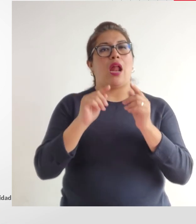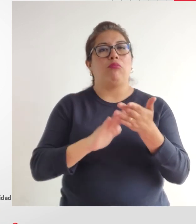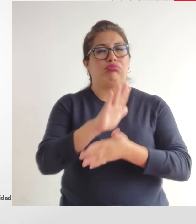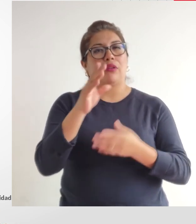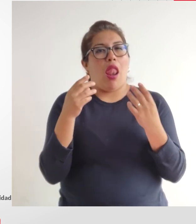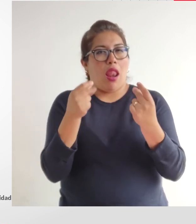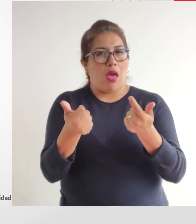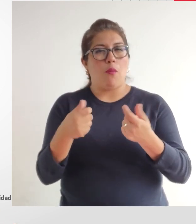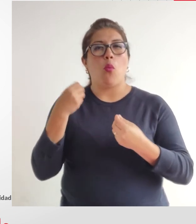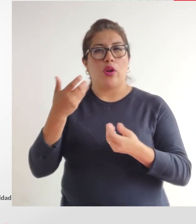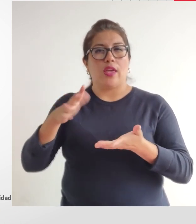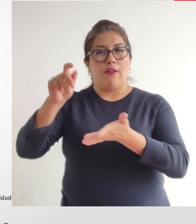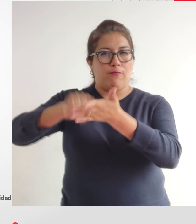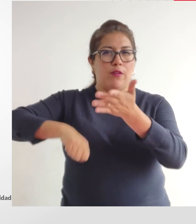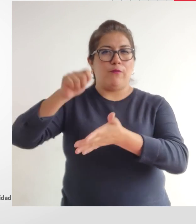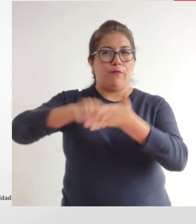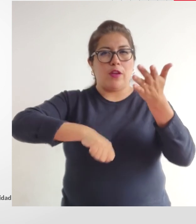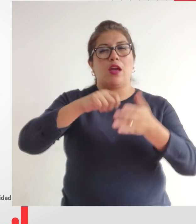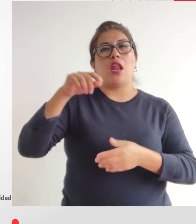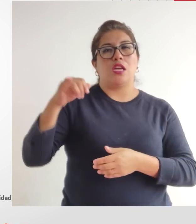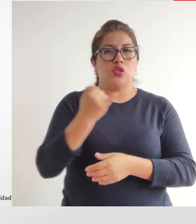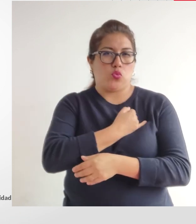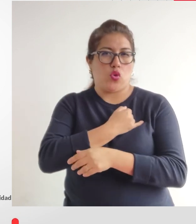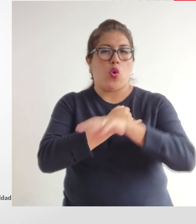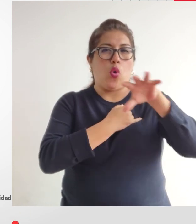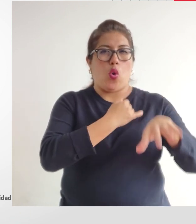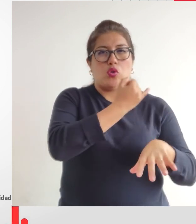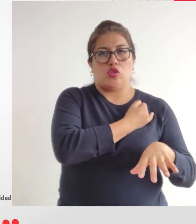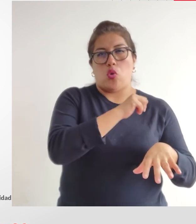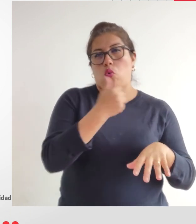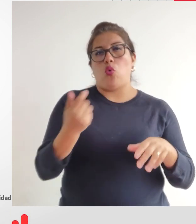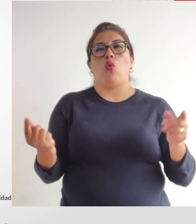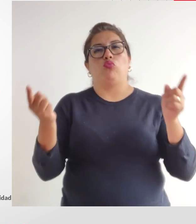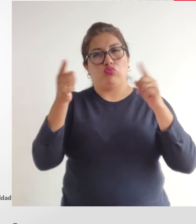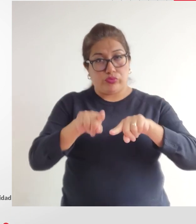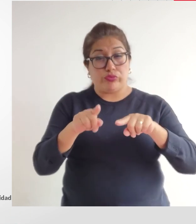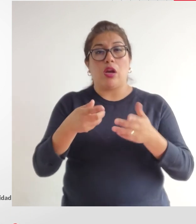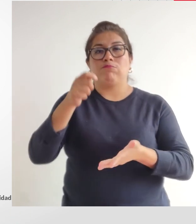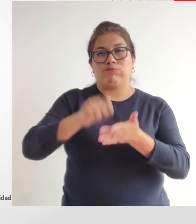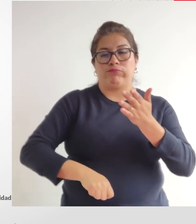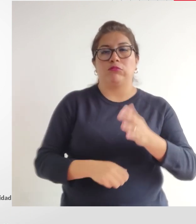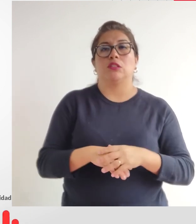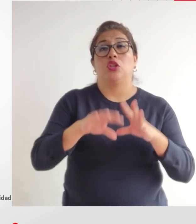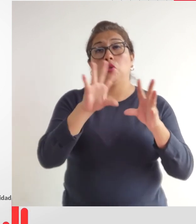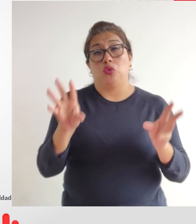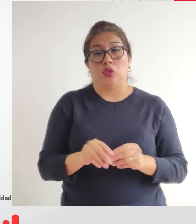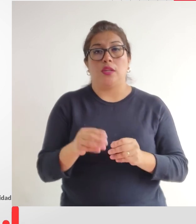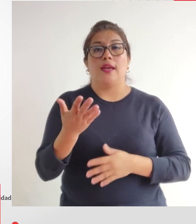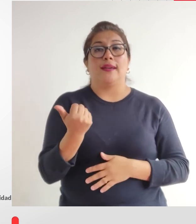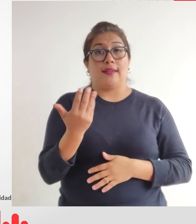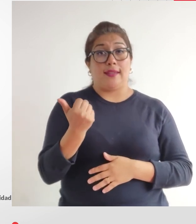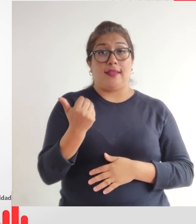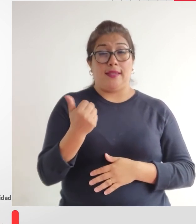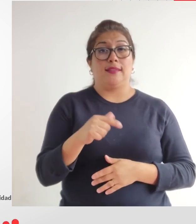porque se firmaron convenios de apoyo interinstitucional con estas instituciones que actualmente son 15 entre gobiernos